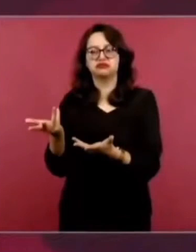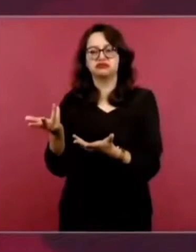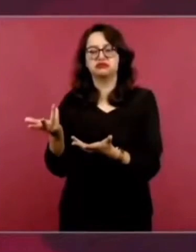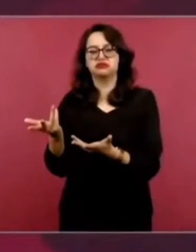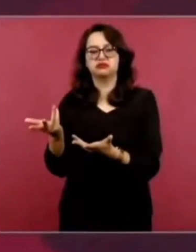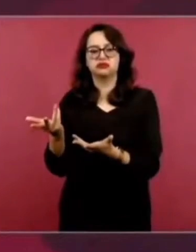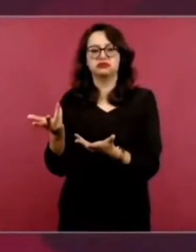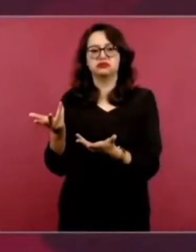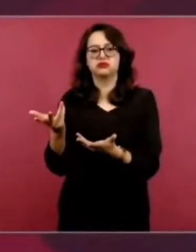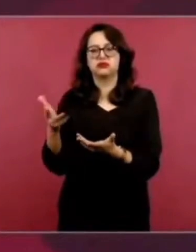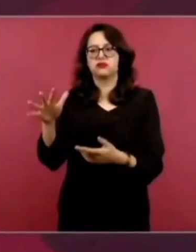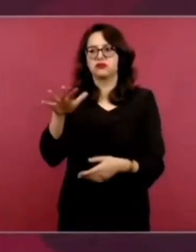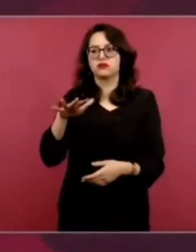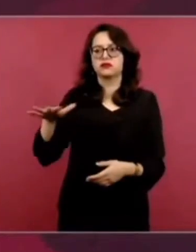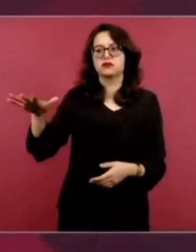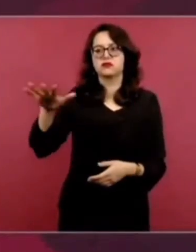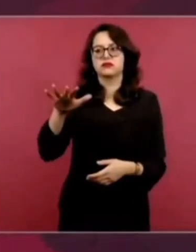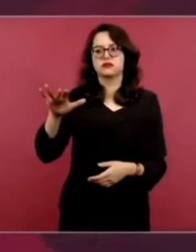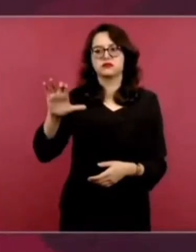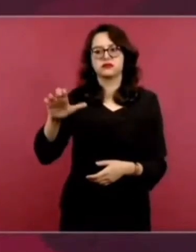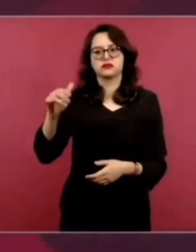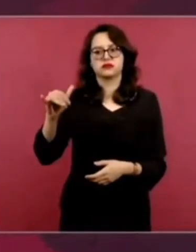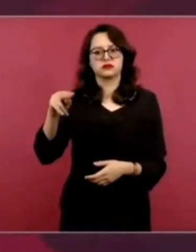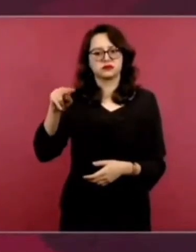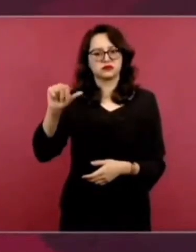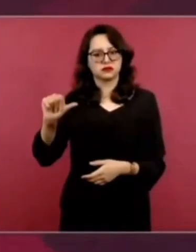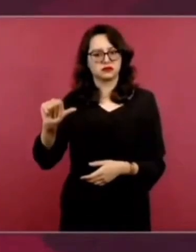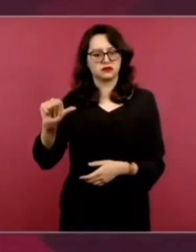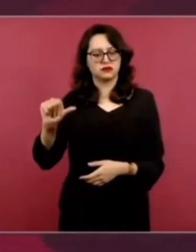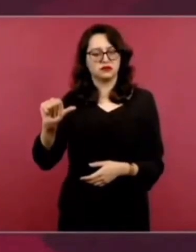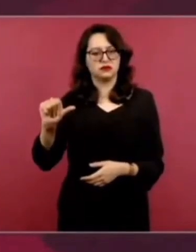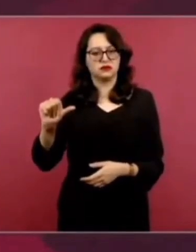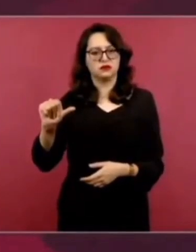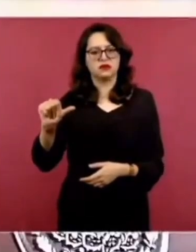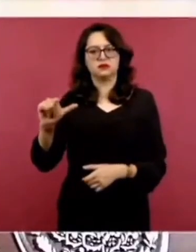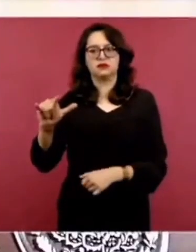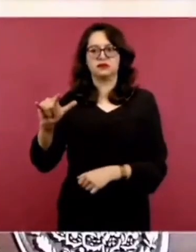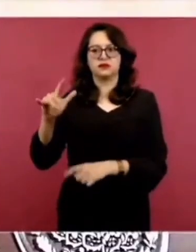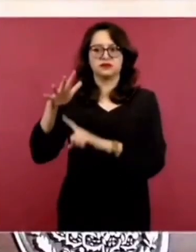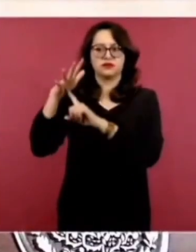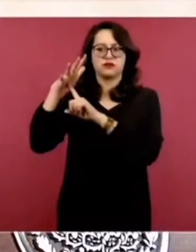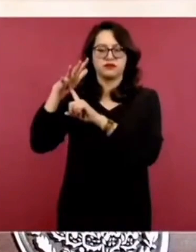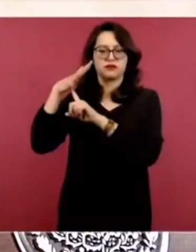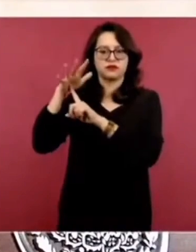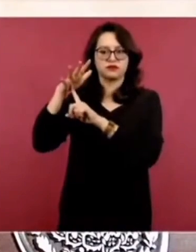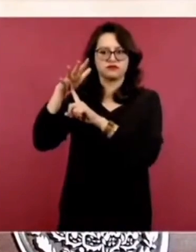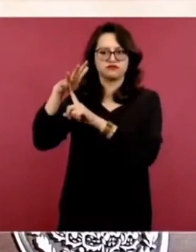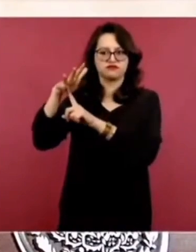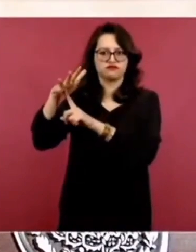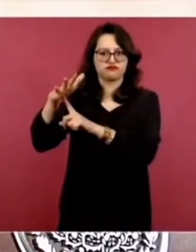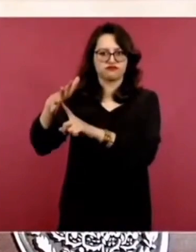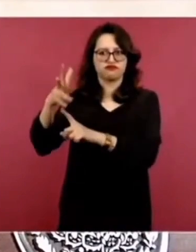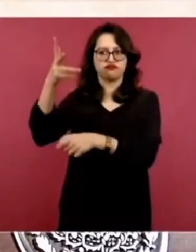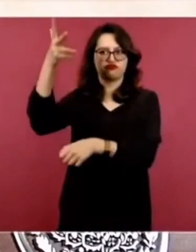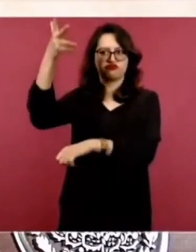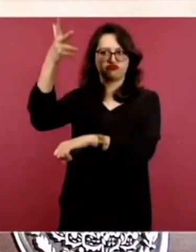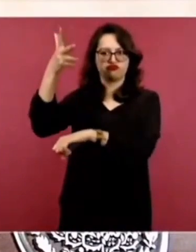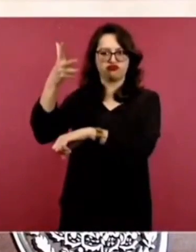China. Ahí aterrizó el helicóptero de la Fuerza Aérea.